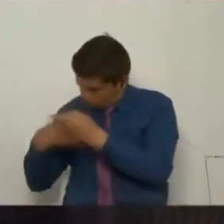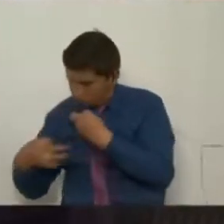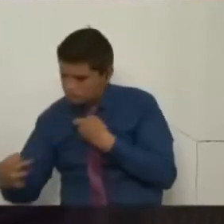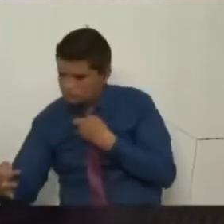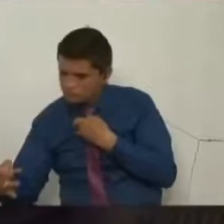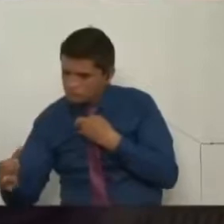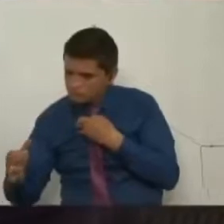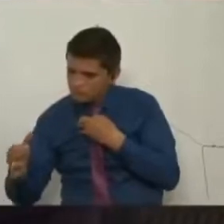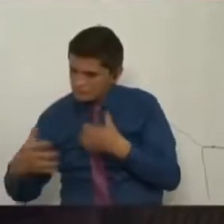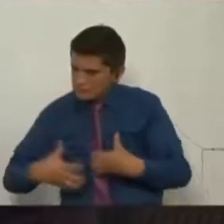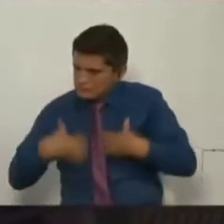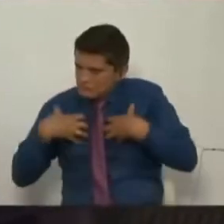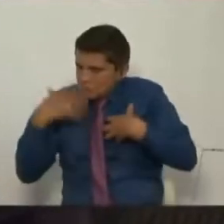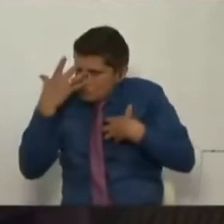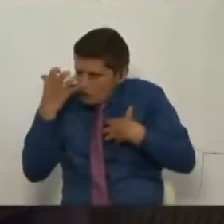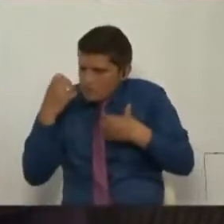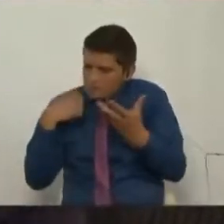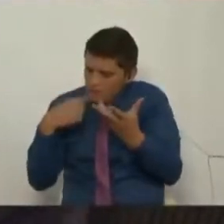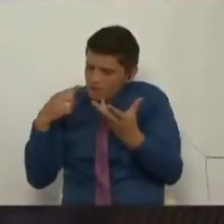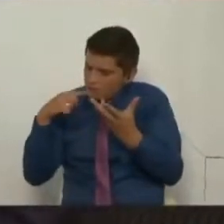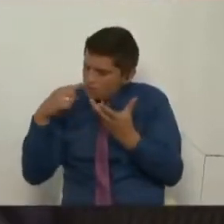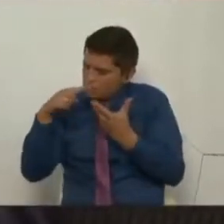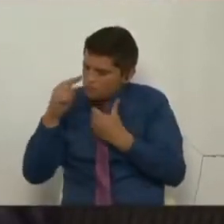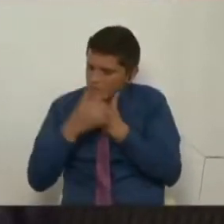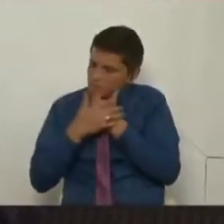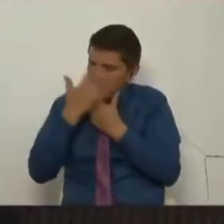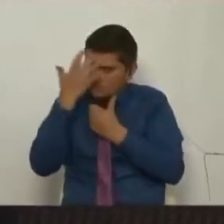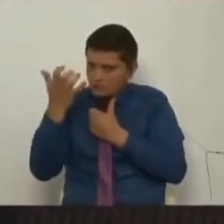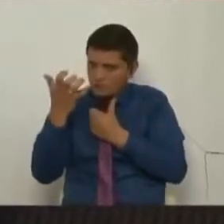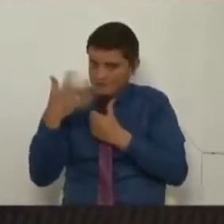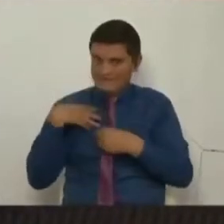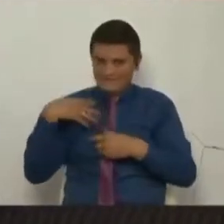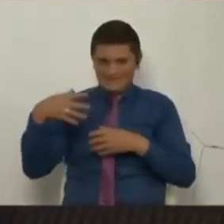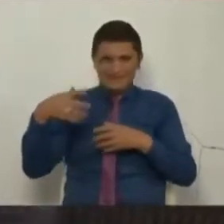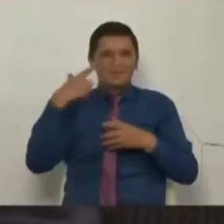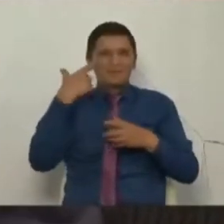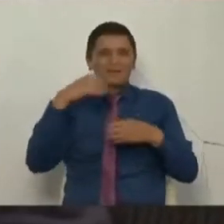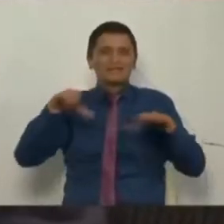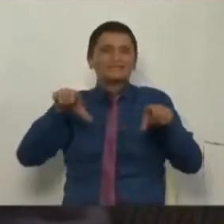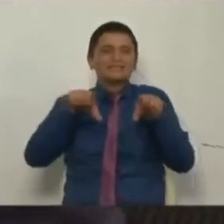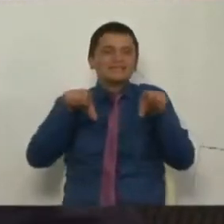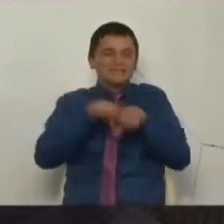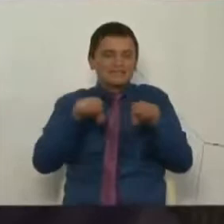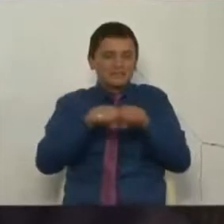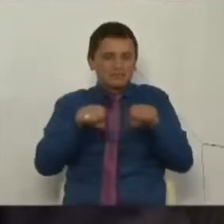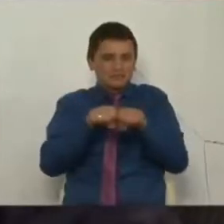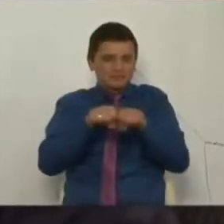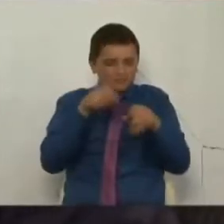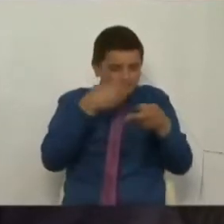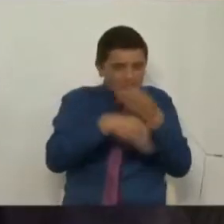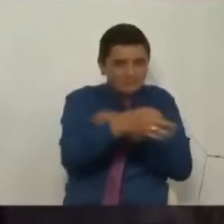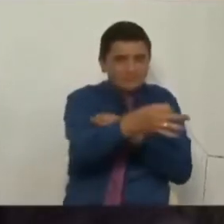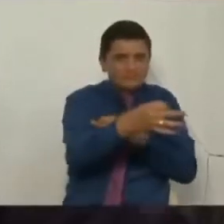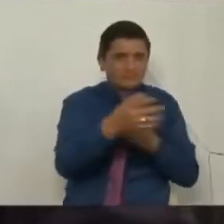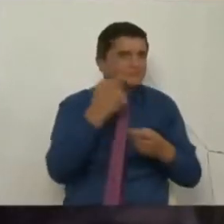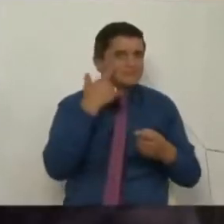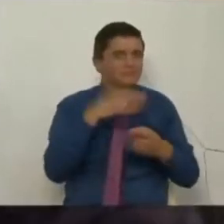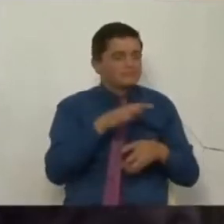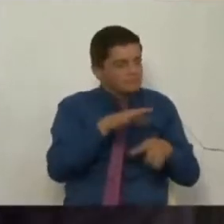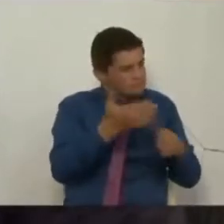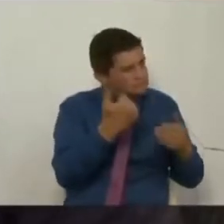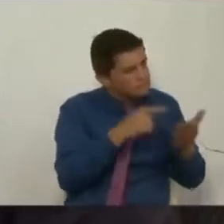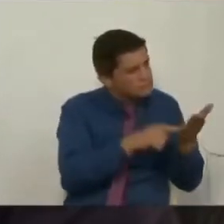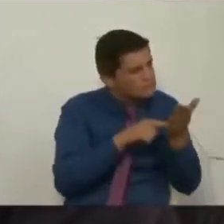sus temores. Y como me pongo en sus zapatos y entiendo sus temores, camine, presénteme ese acto